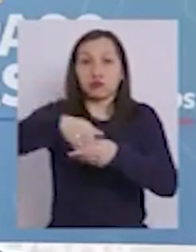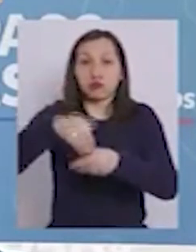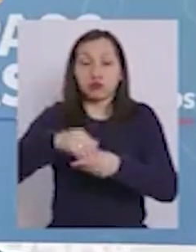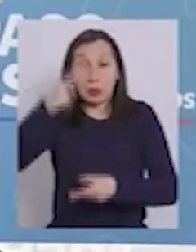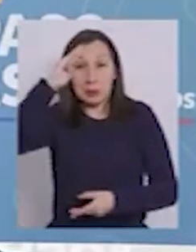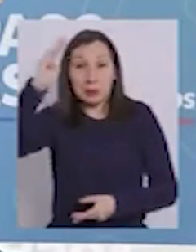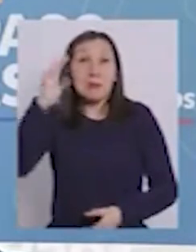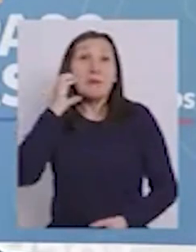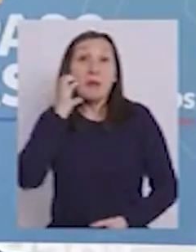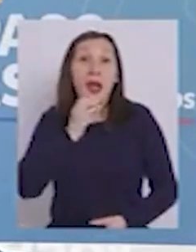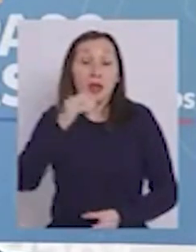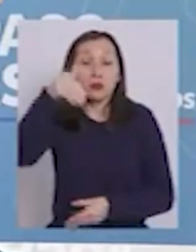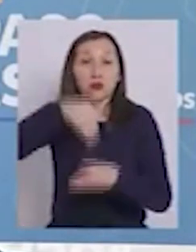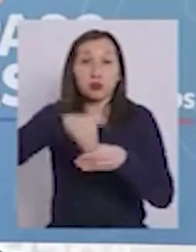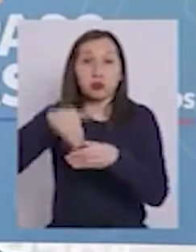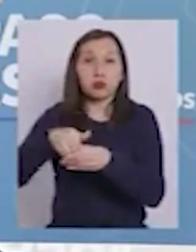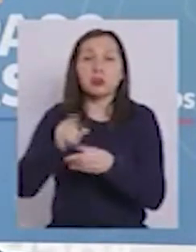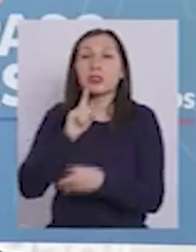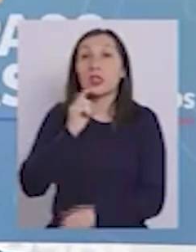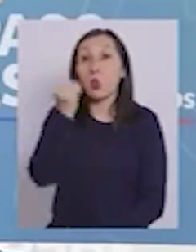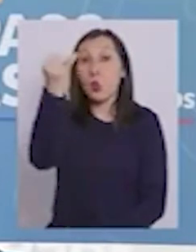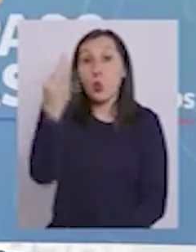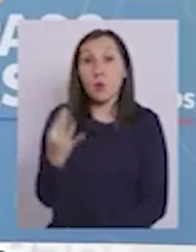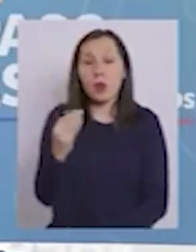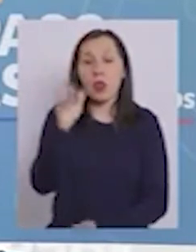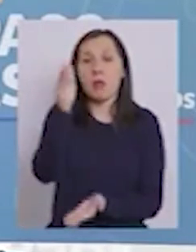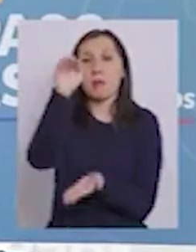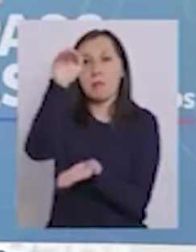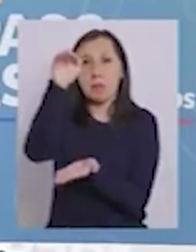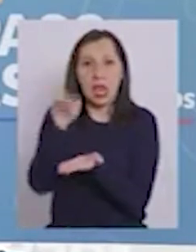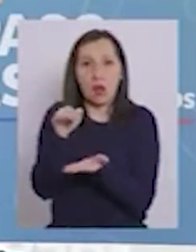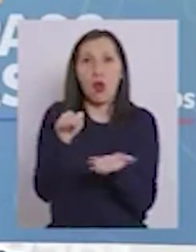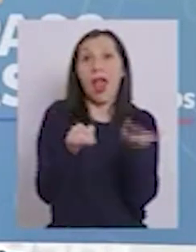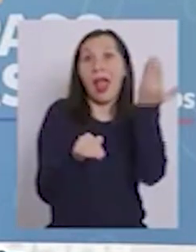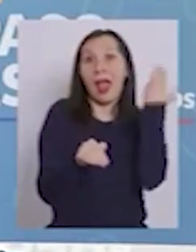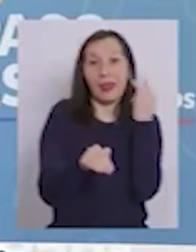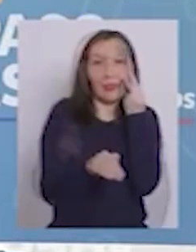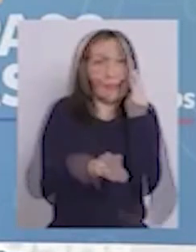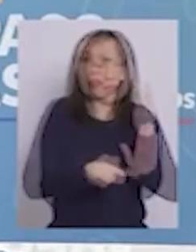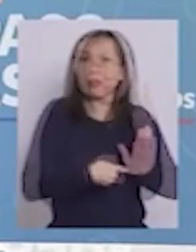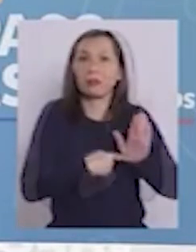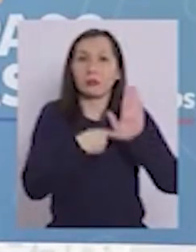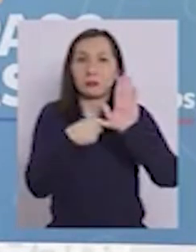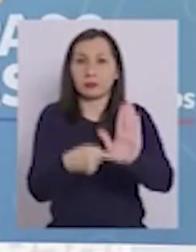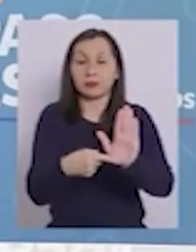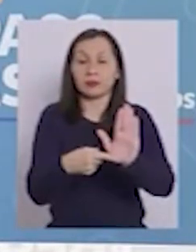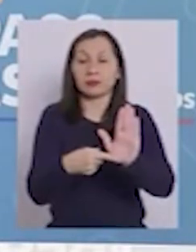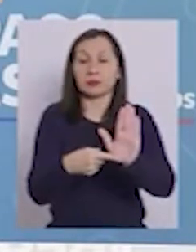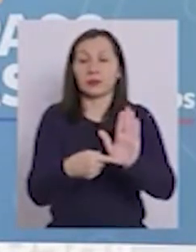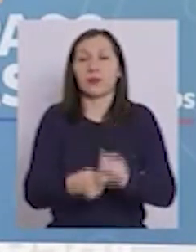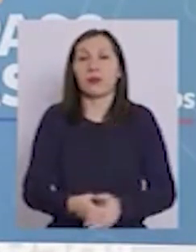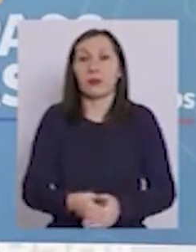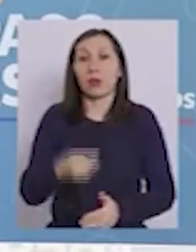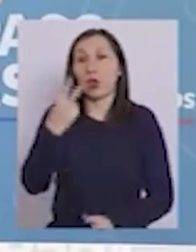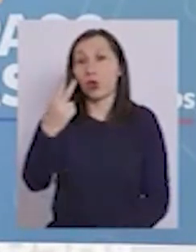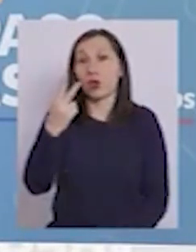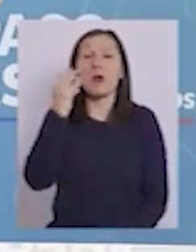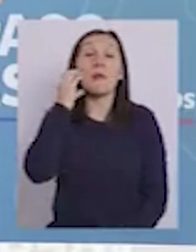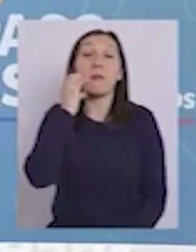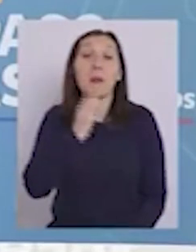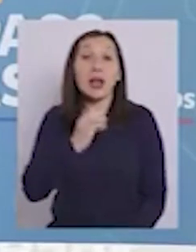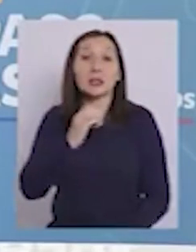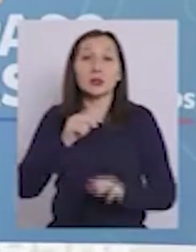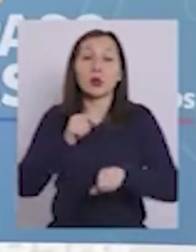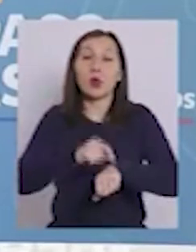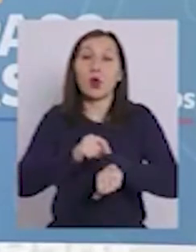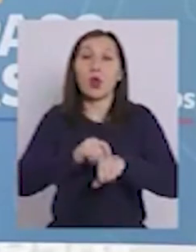tendremos cifras mucho menores que las que vimos y sufrimos, que al día 2 de mayo, a